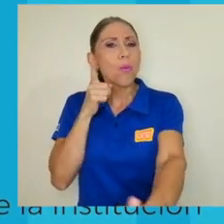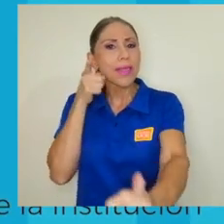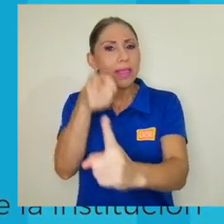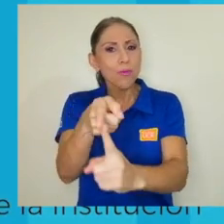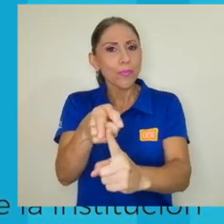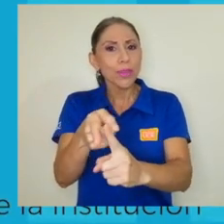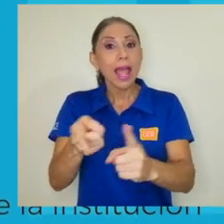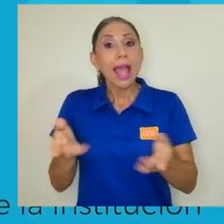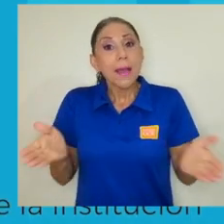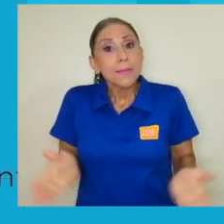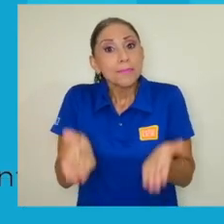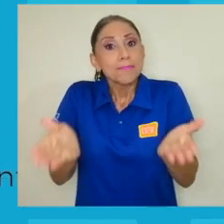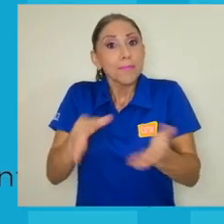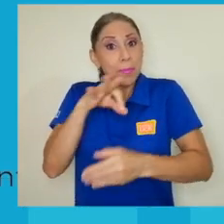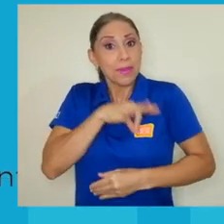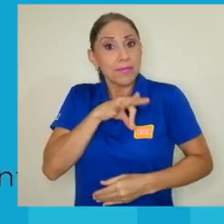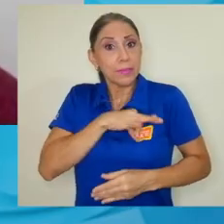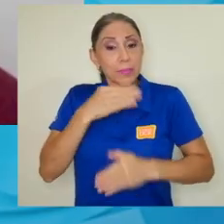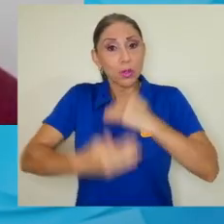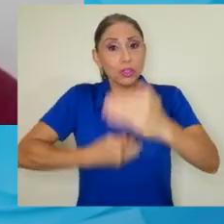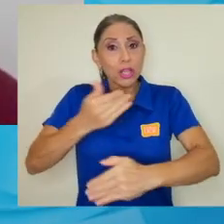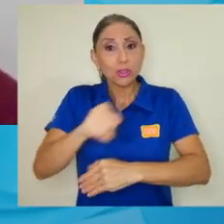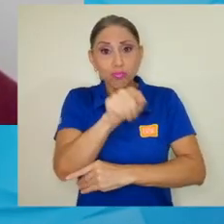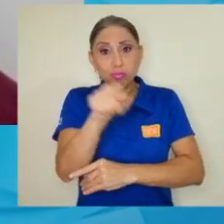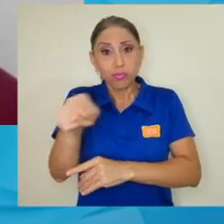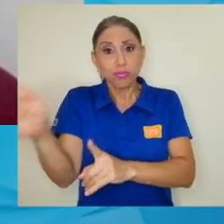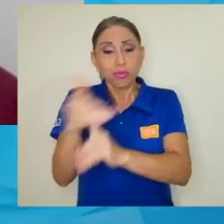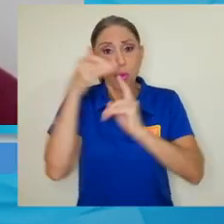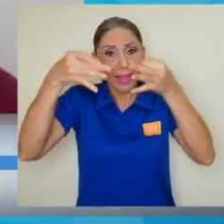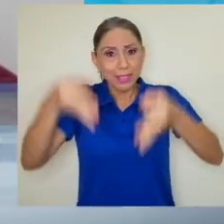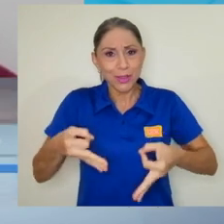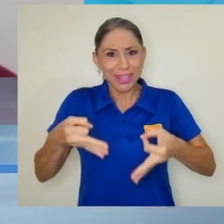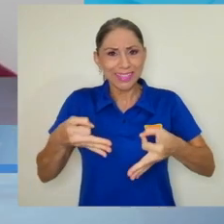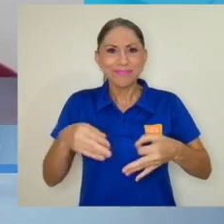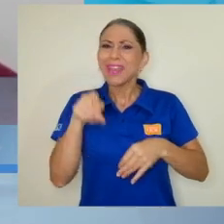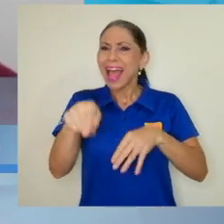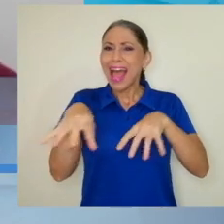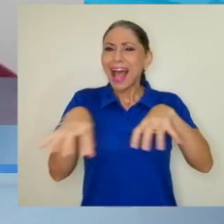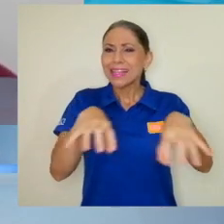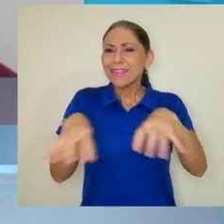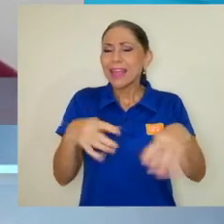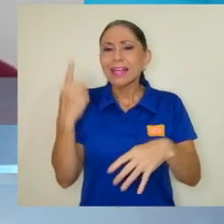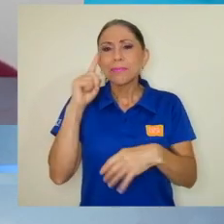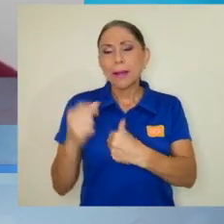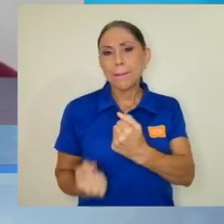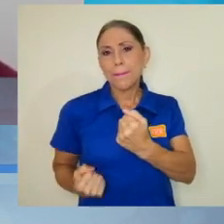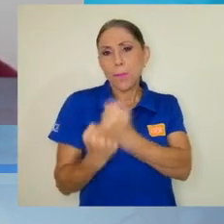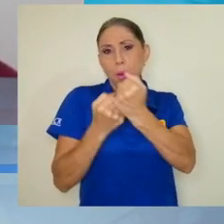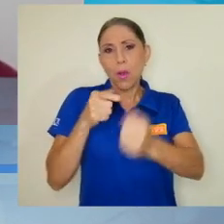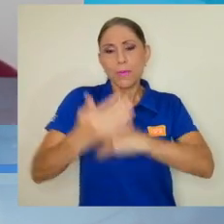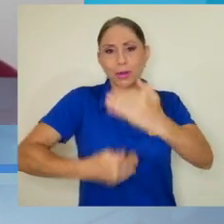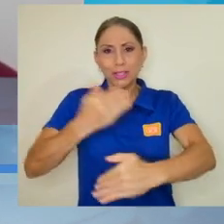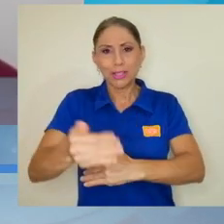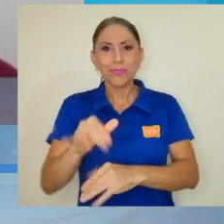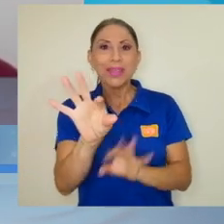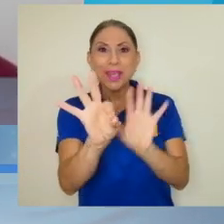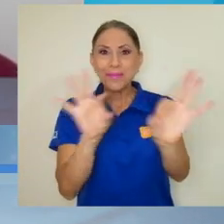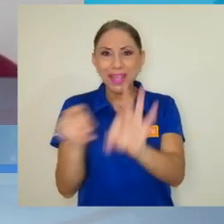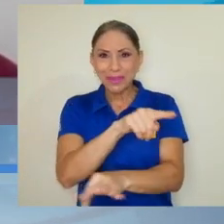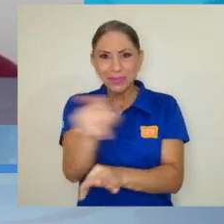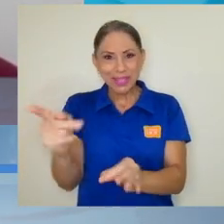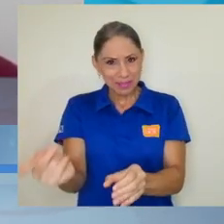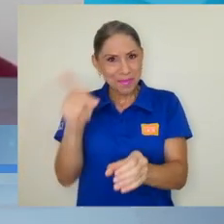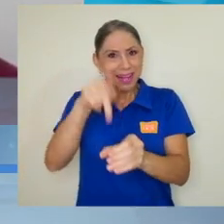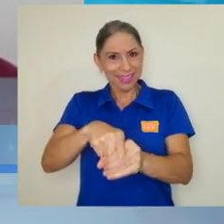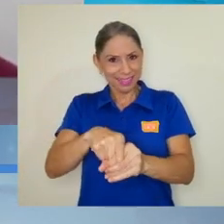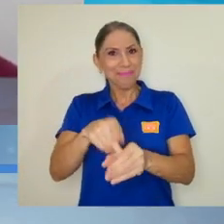favorecer el proceso de toma de decisiones y por supuesto las actividades ahí planeadas buscan apoyar ese proceso. Así es que invitarlos